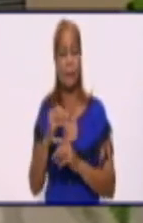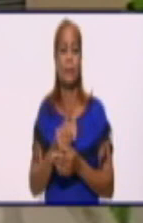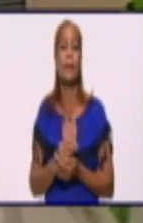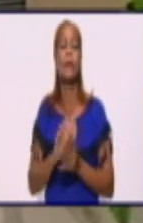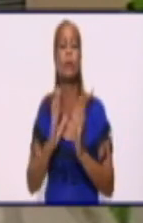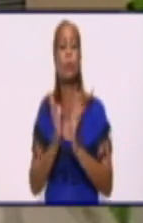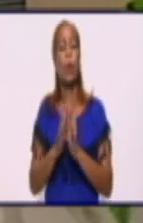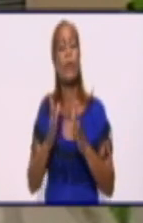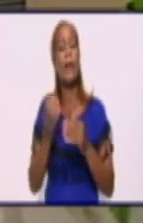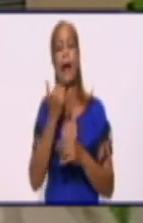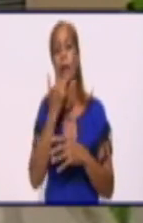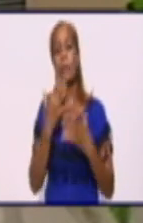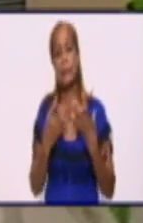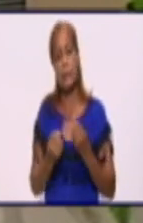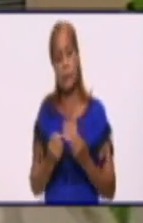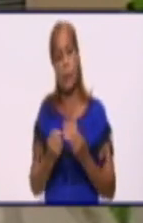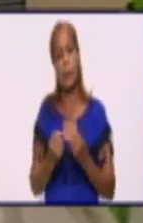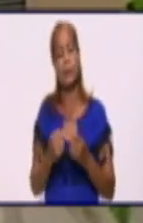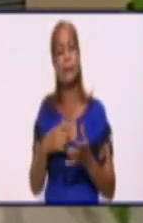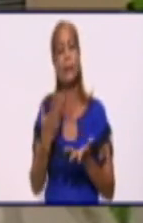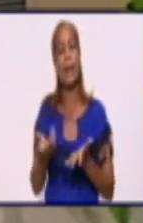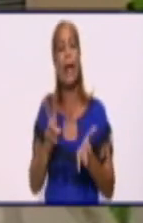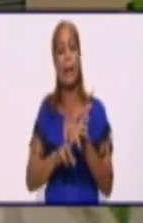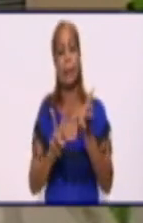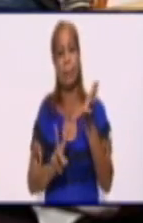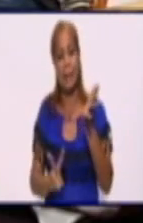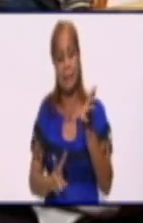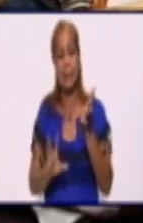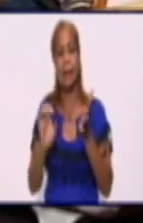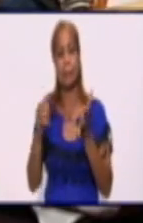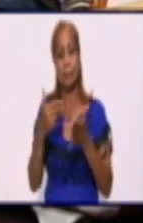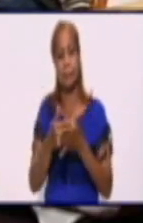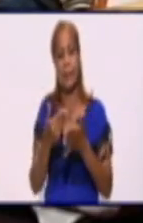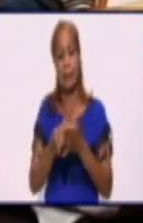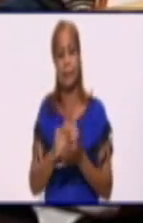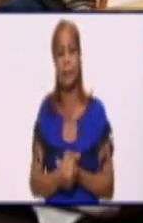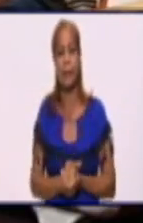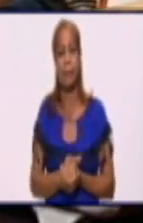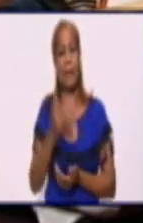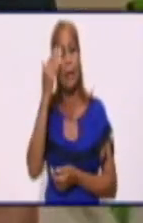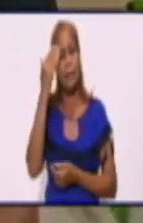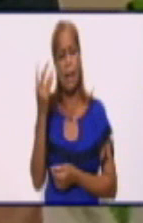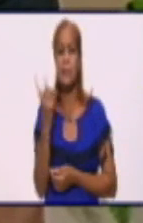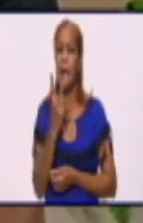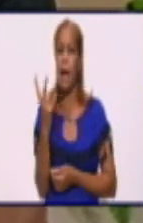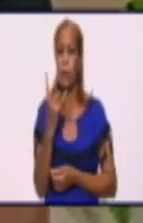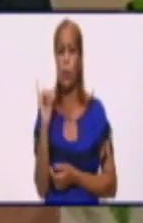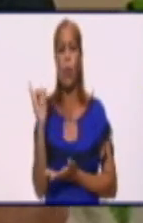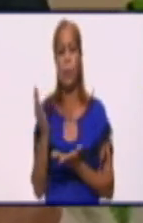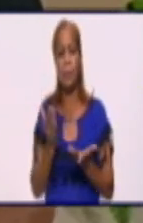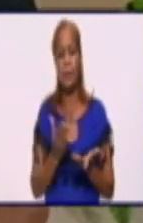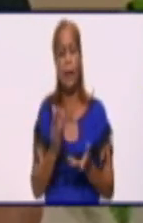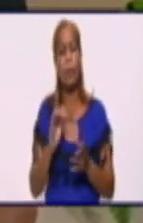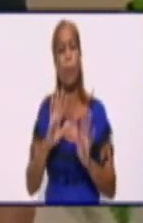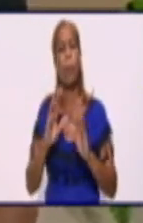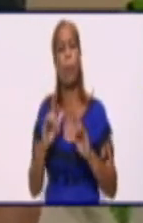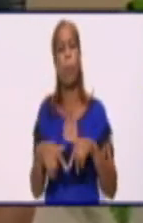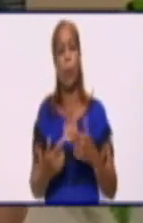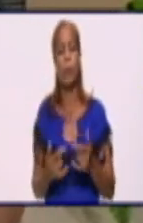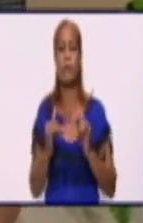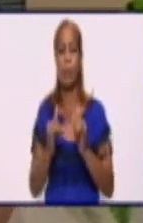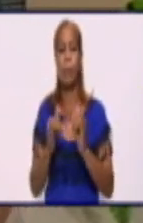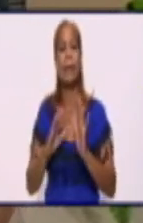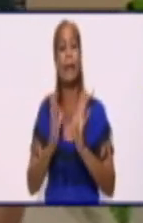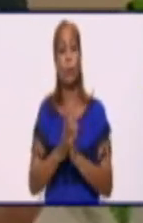esta situación en la población. Gracias Solís, gracias también a Geider por haber estado con nosotros a esta hora del